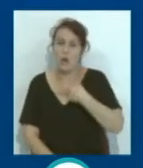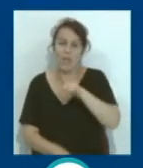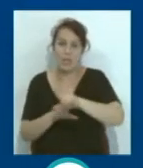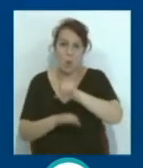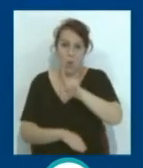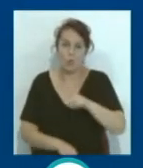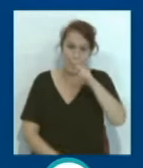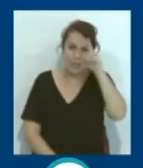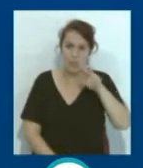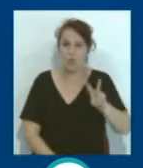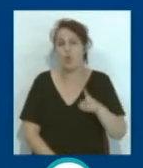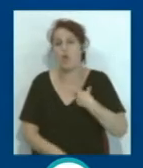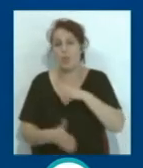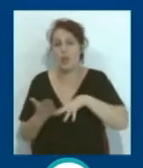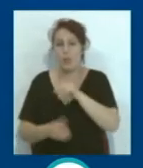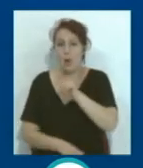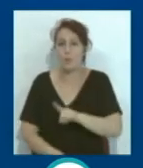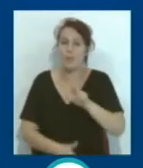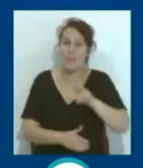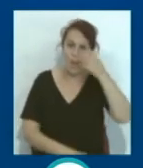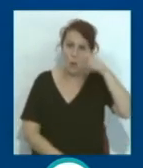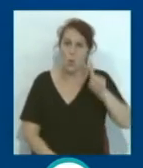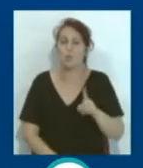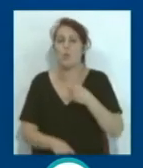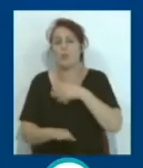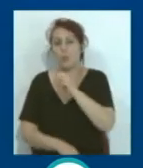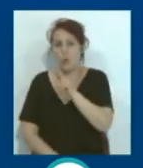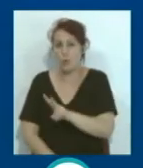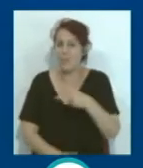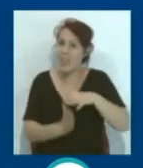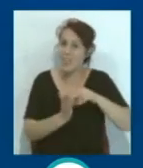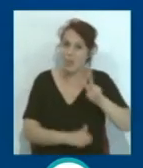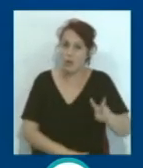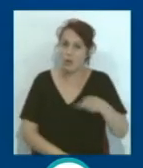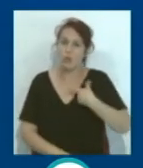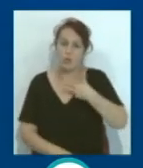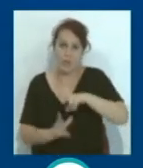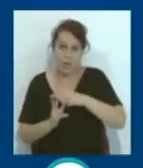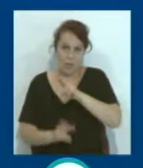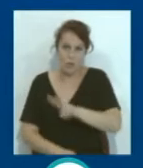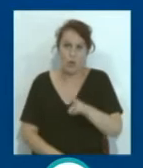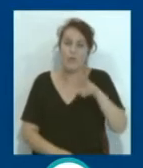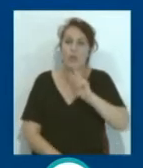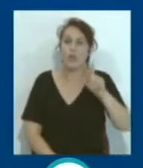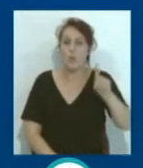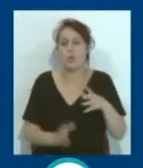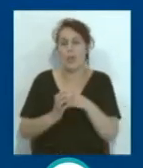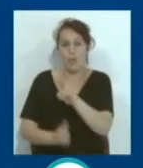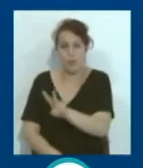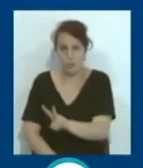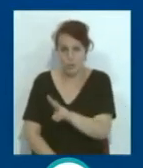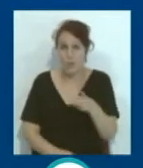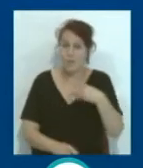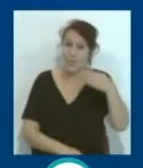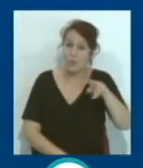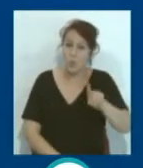...Real Madrid 2, Juego Club Barcelona 1... ...Villarreal 1, Osasuna 2... ...Valencia 2, Real Sociedad 2... ...Real Valladolid 1, Granada 2...